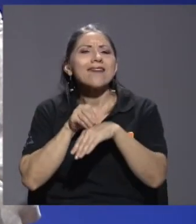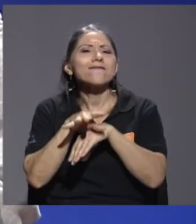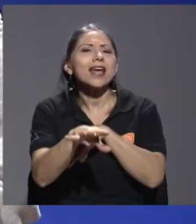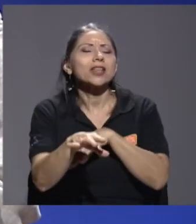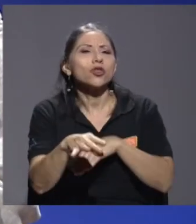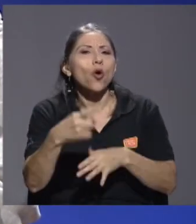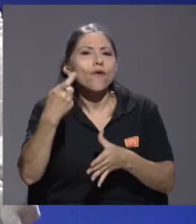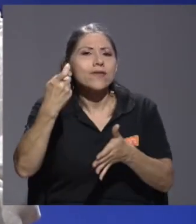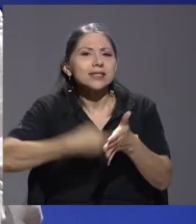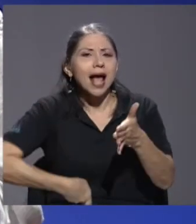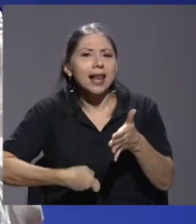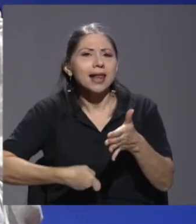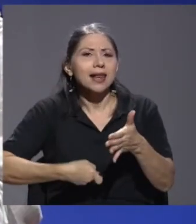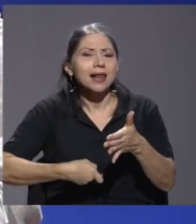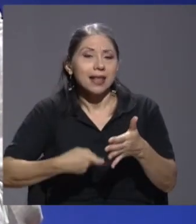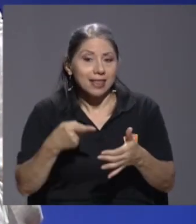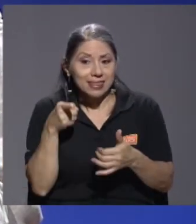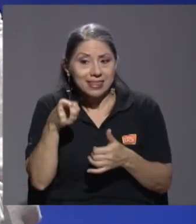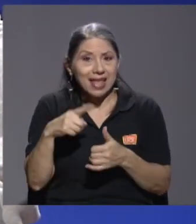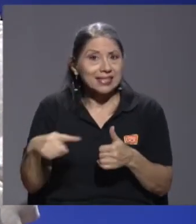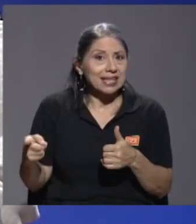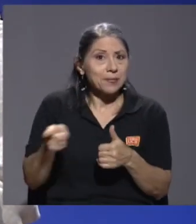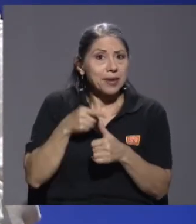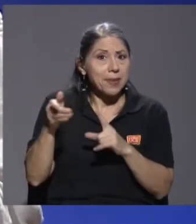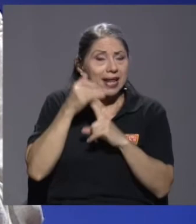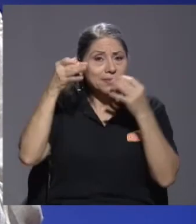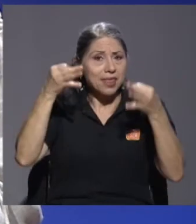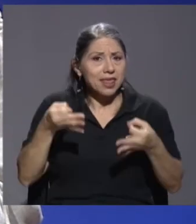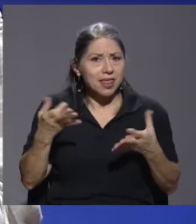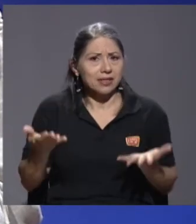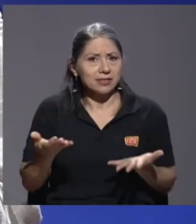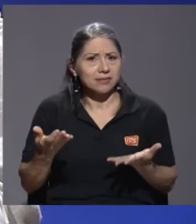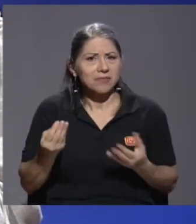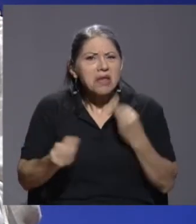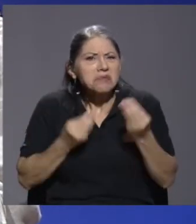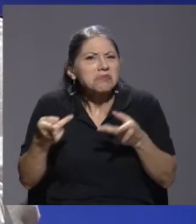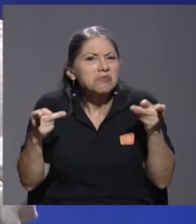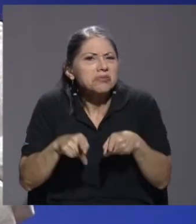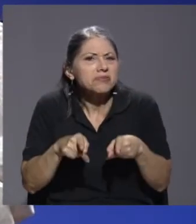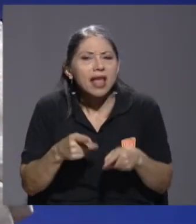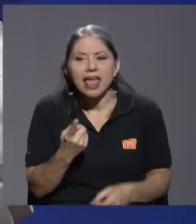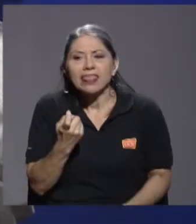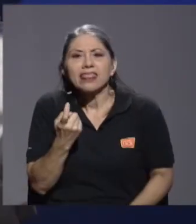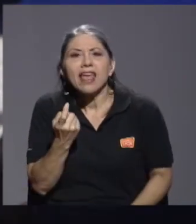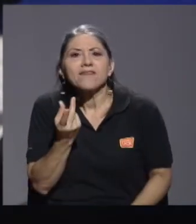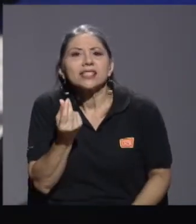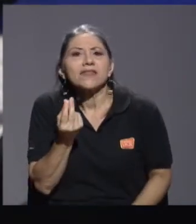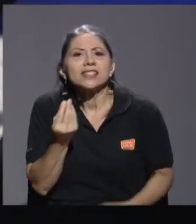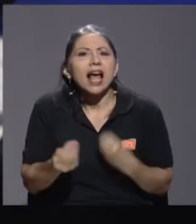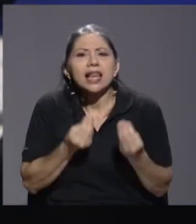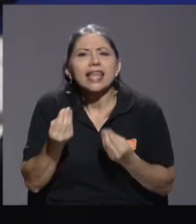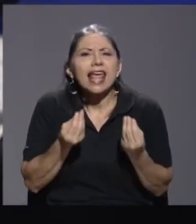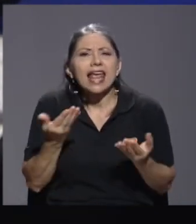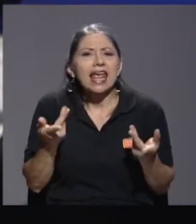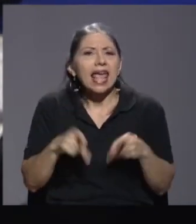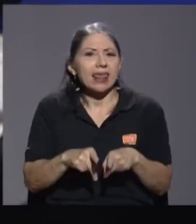primeras medidas, el escenario? Digamos que fiscal que se plantearía, ¿cómo queda el déficit si esto se llegara a aplicar?